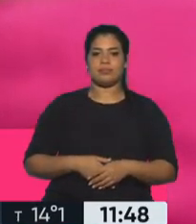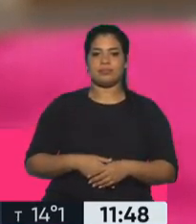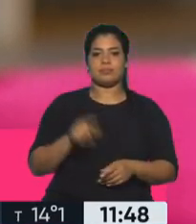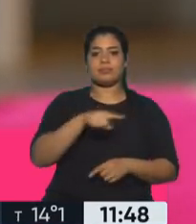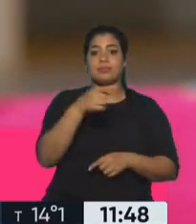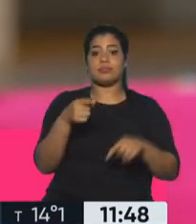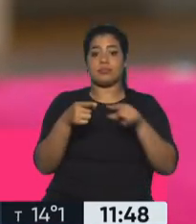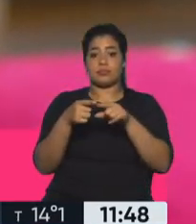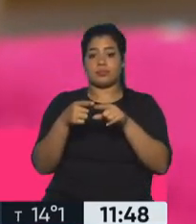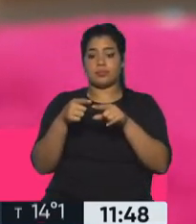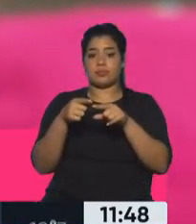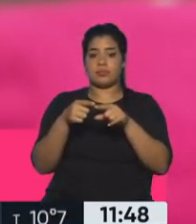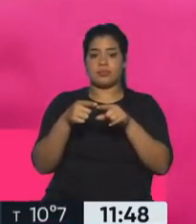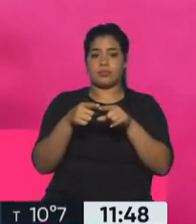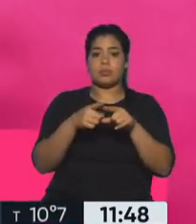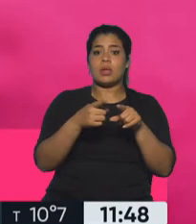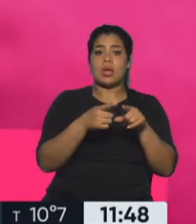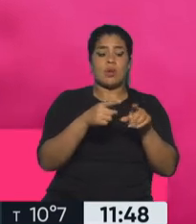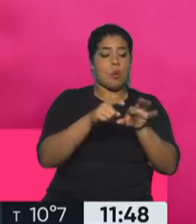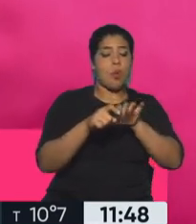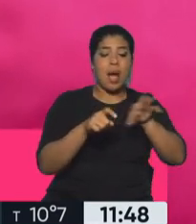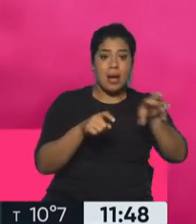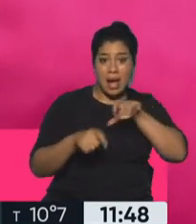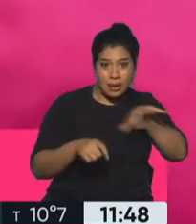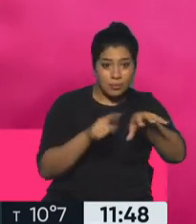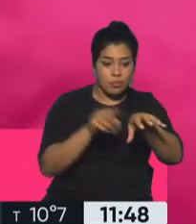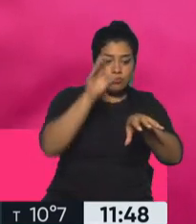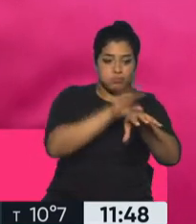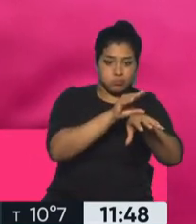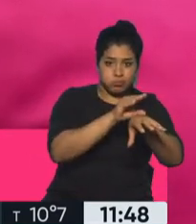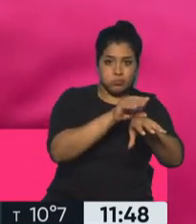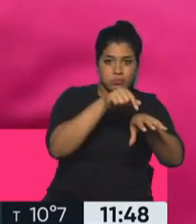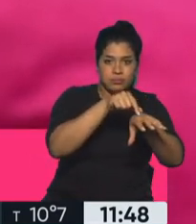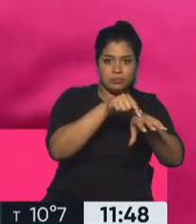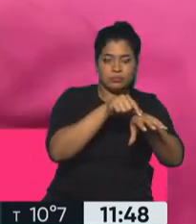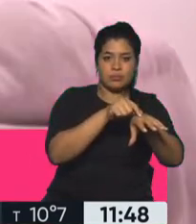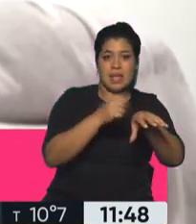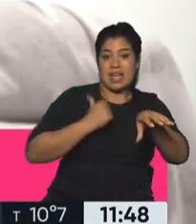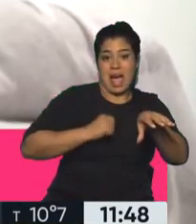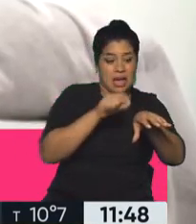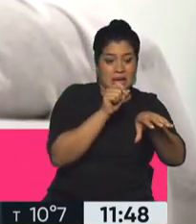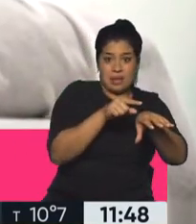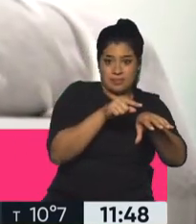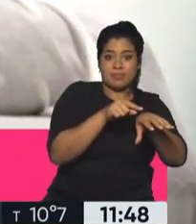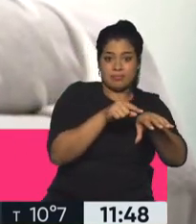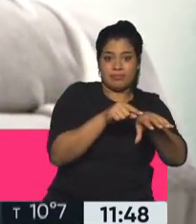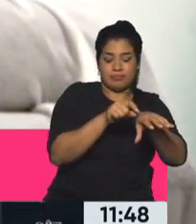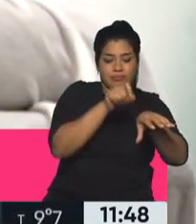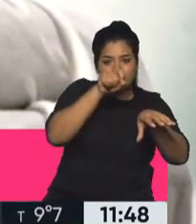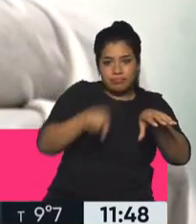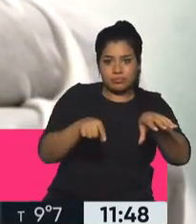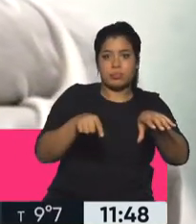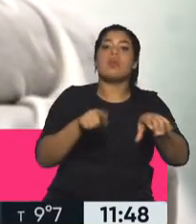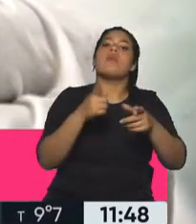el parásito que la vinchuca lo carga, ¿no? Y cuando te pica, te... De feca. De El parásito va en la materia fecal. De feca, vos te